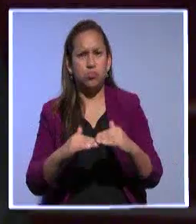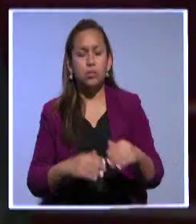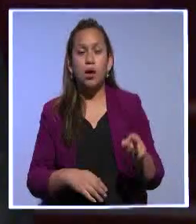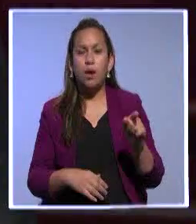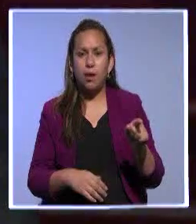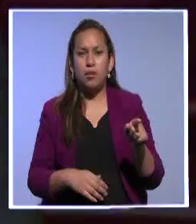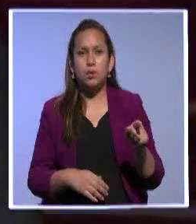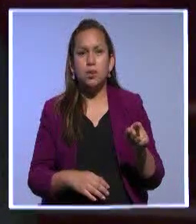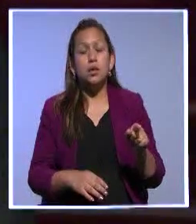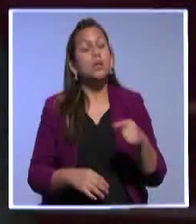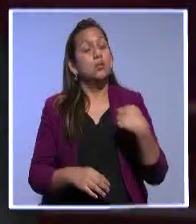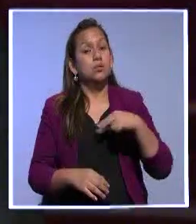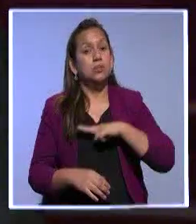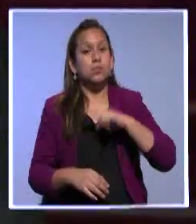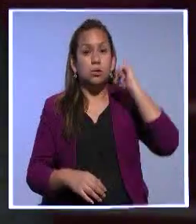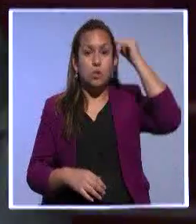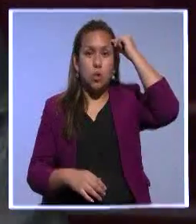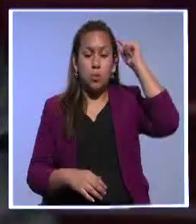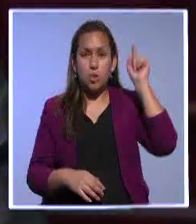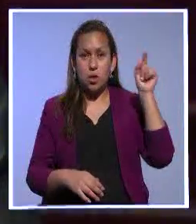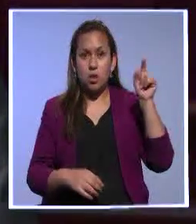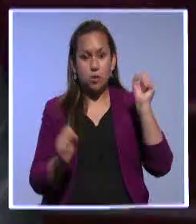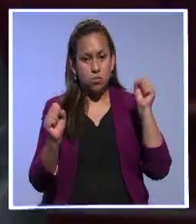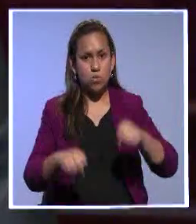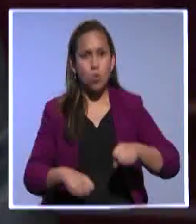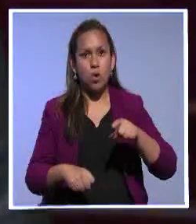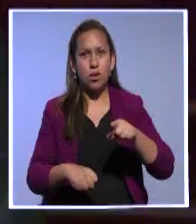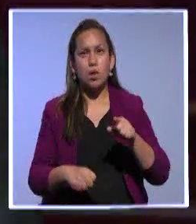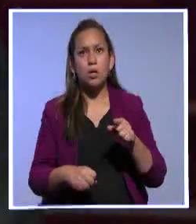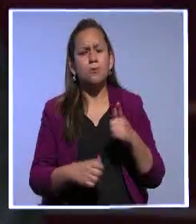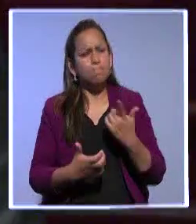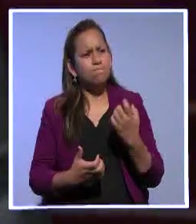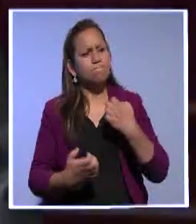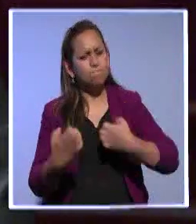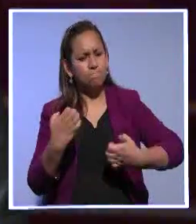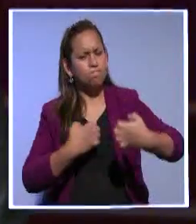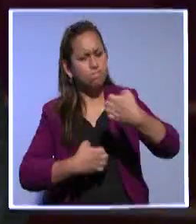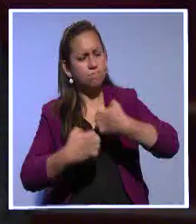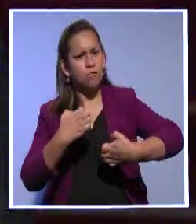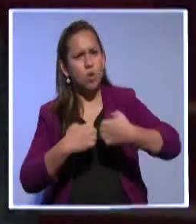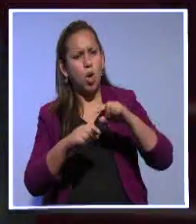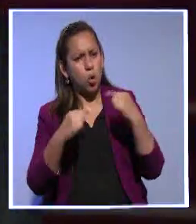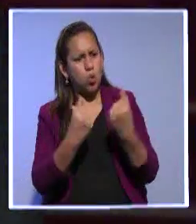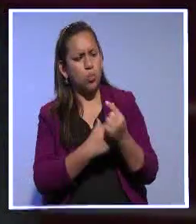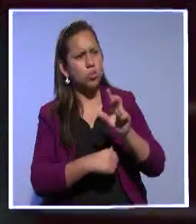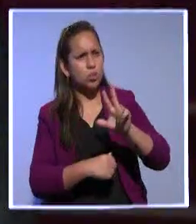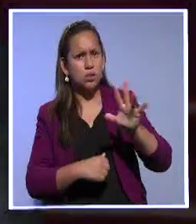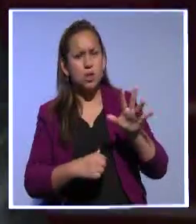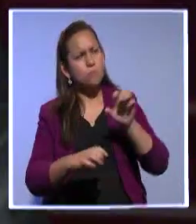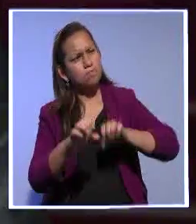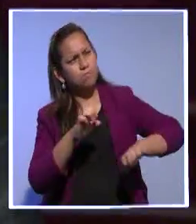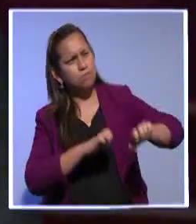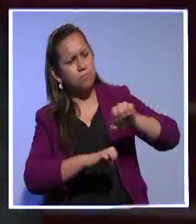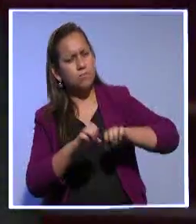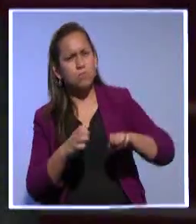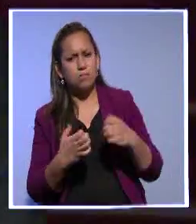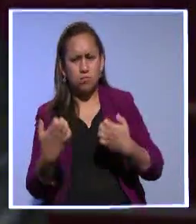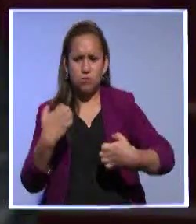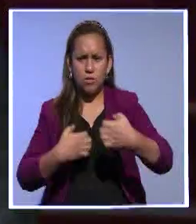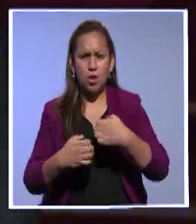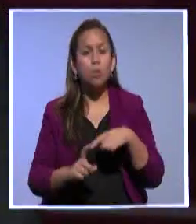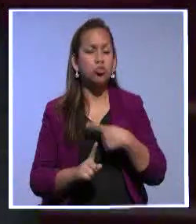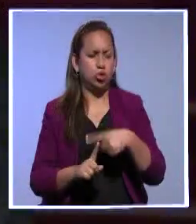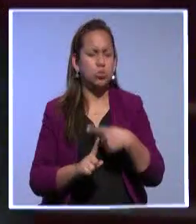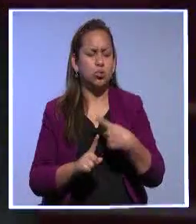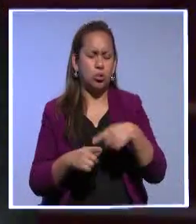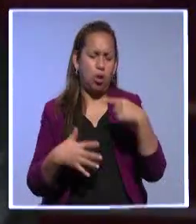elemento que desde el gobierno debemos generar una postura autocrítica también de cara a las elecciones. Justificar o decir todo se ha hecho bien o